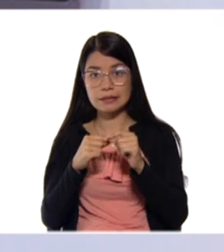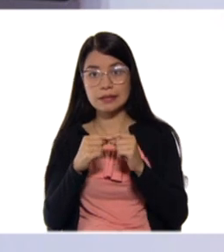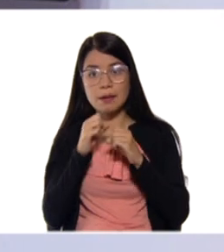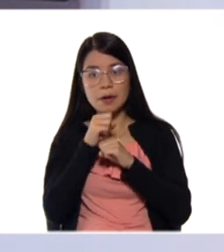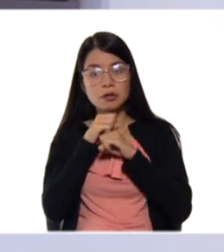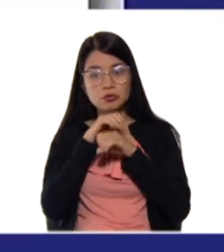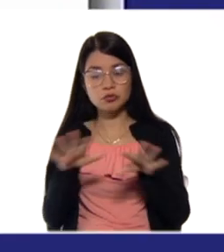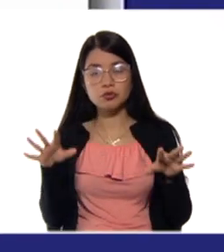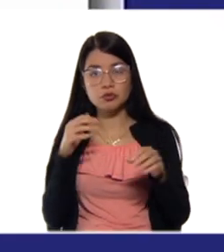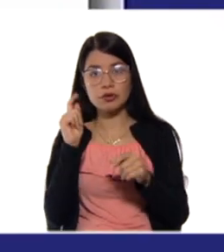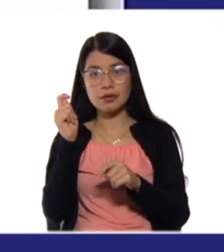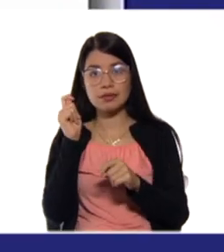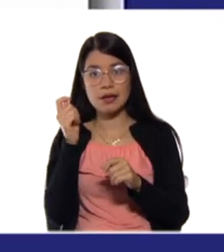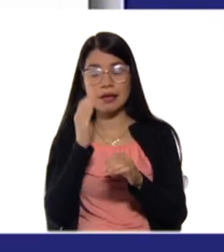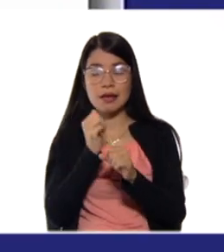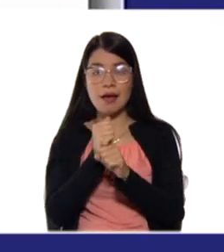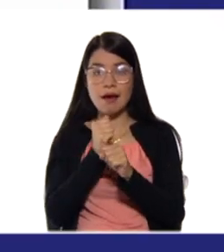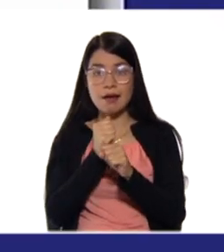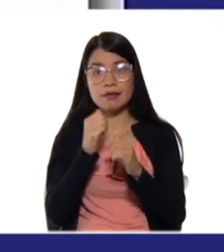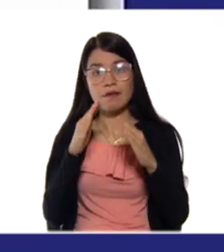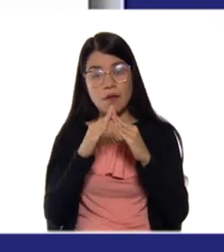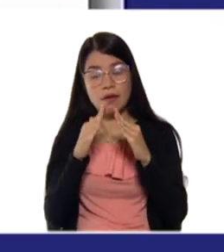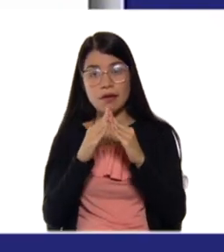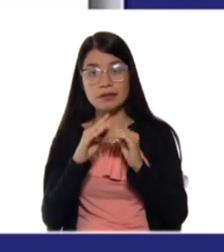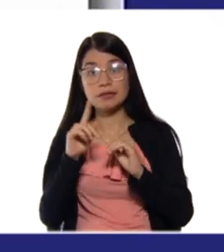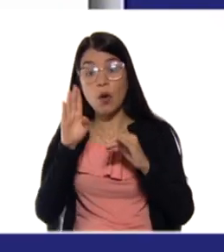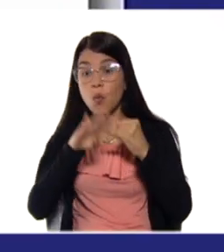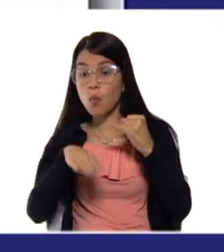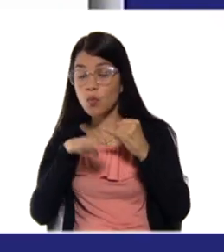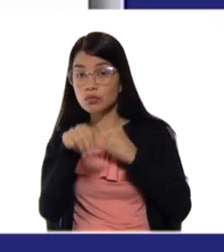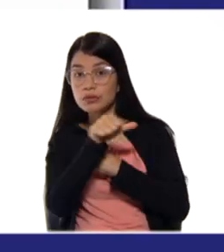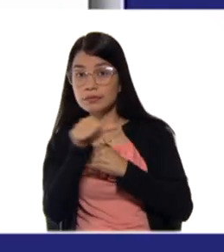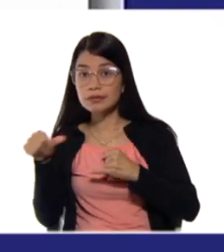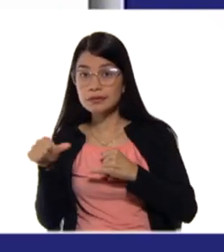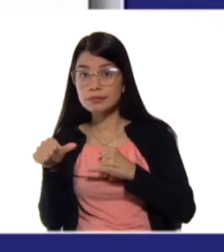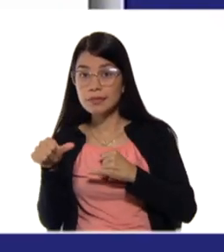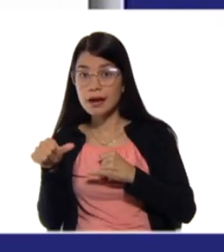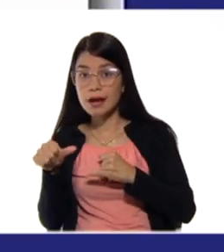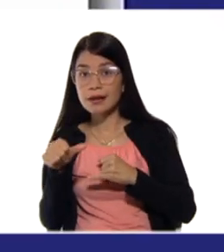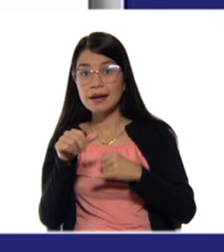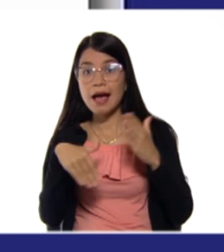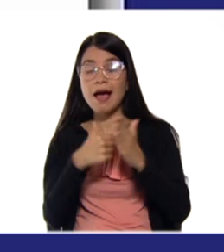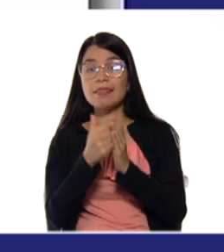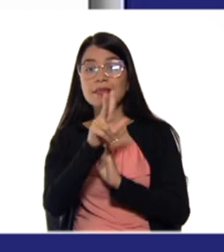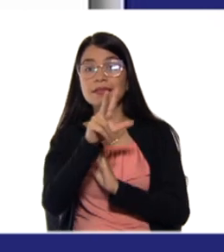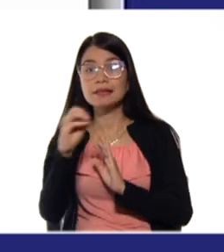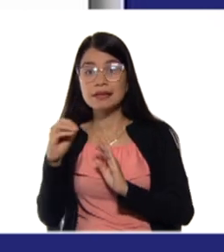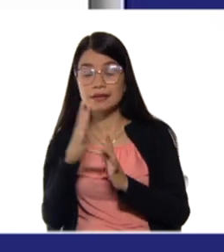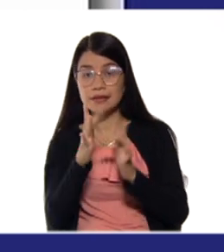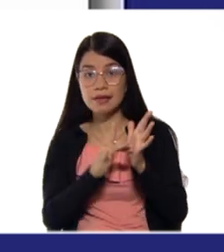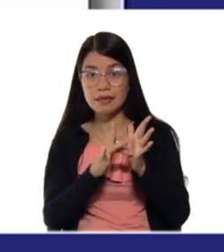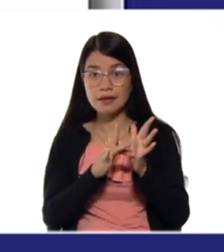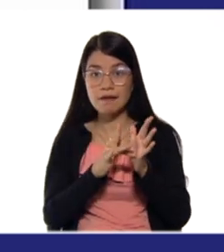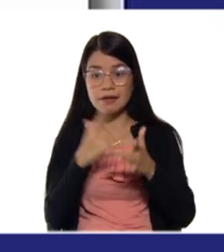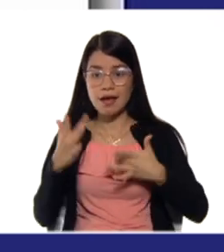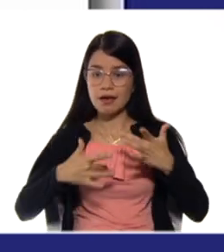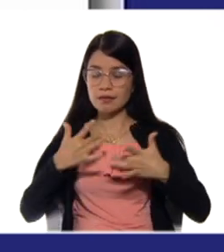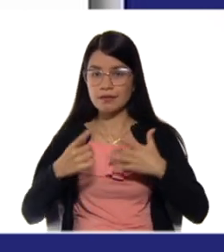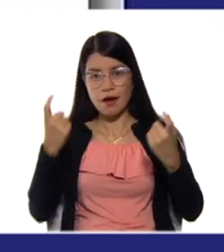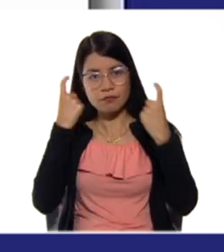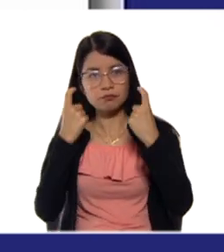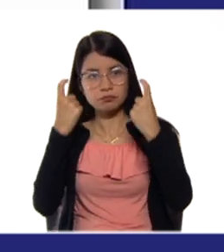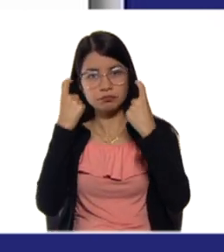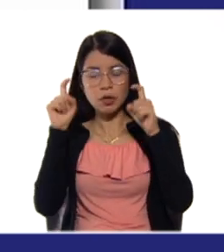La última semana, la que corresponde al 26 al 30 de abril, estaremos en actividades formativas dirigidas, por